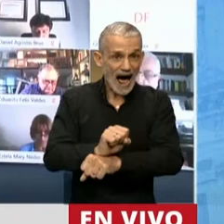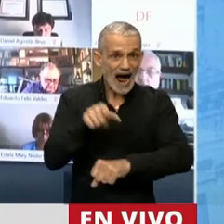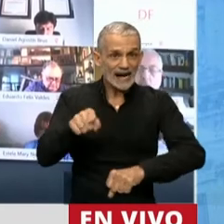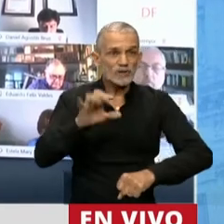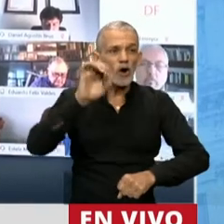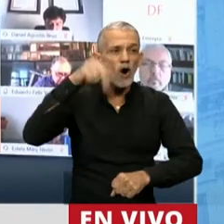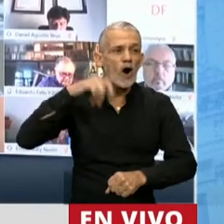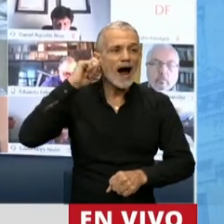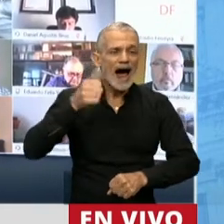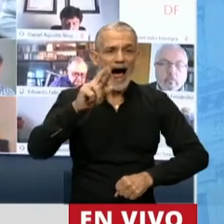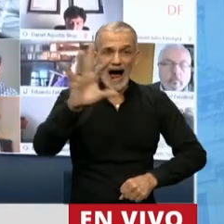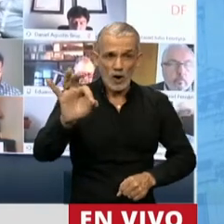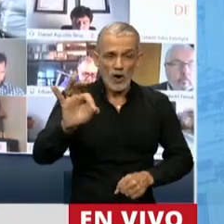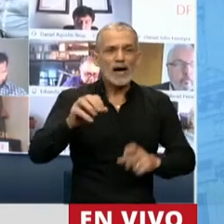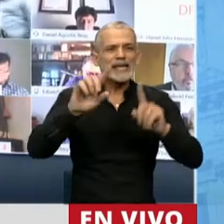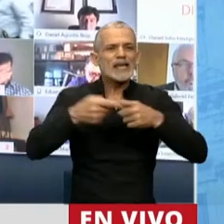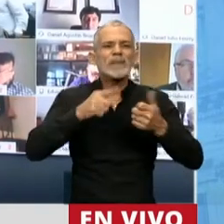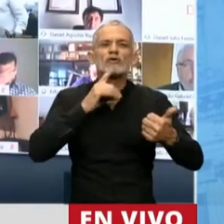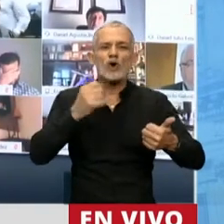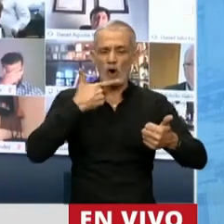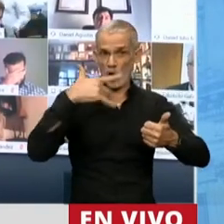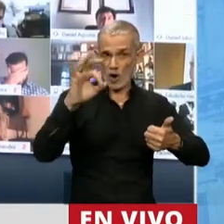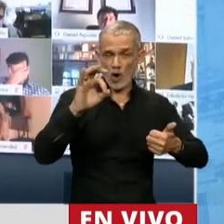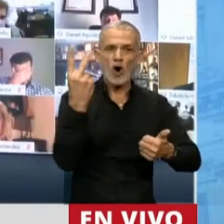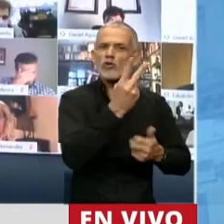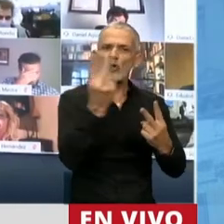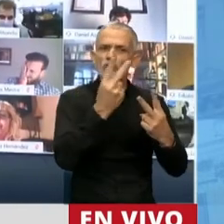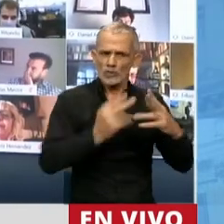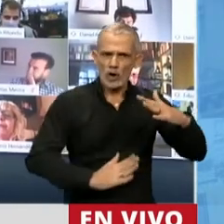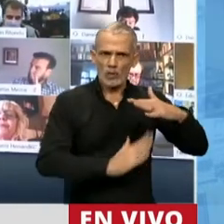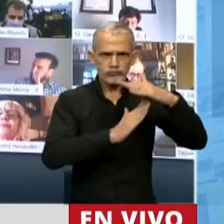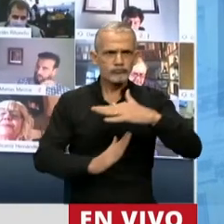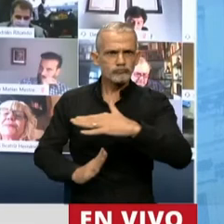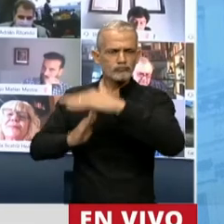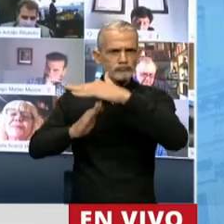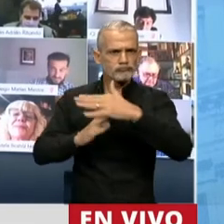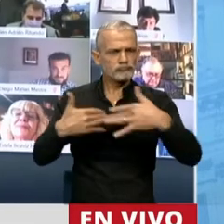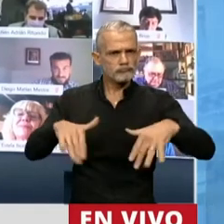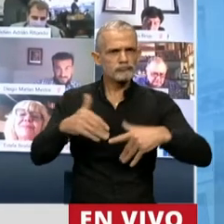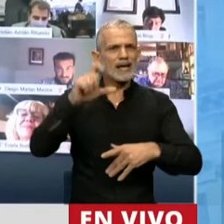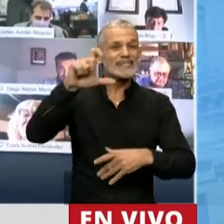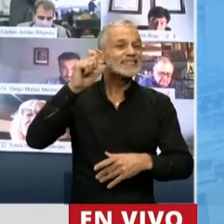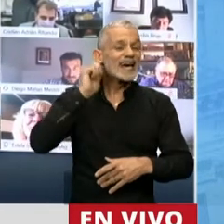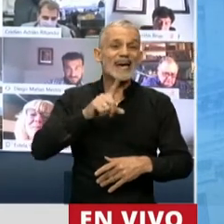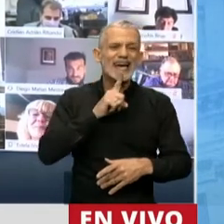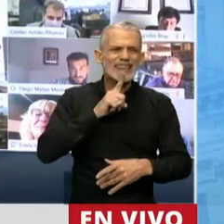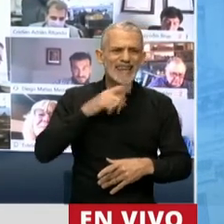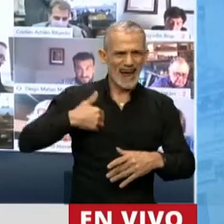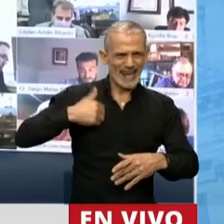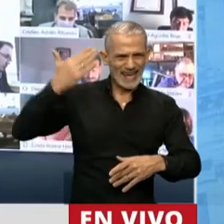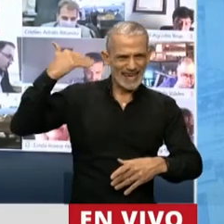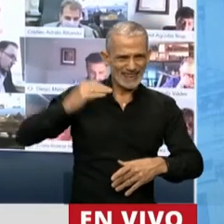Hongaro y Agustín Tosco, los dos dirigentes emblemáticos de esa CGT de los